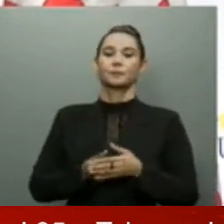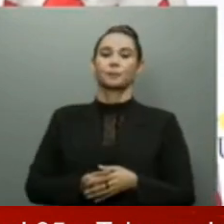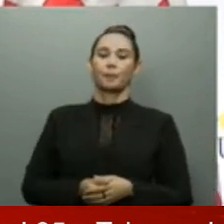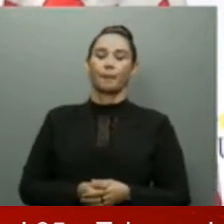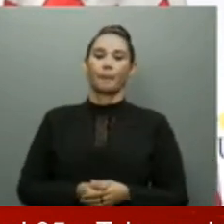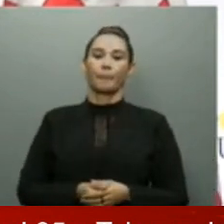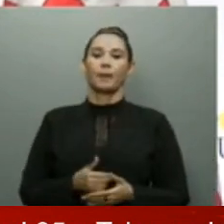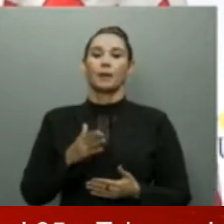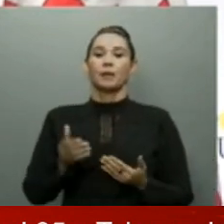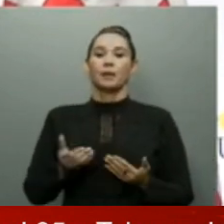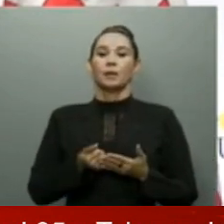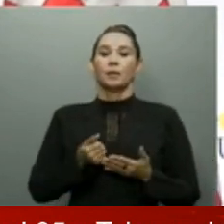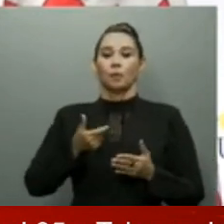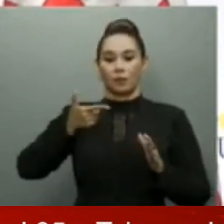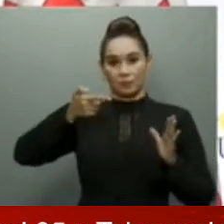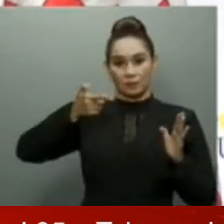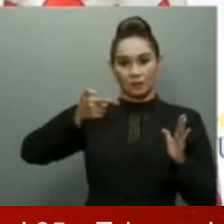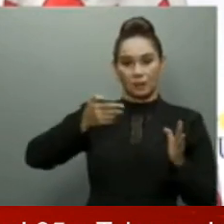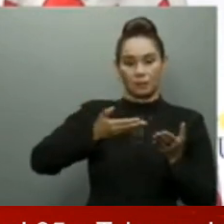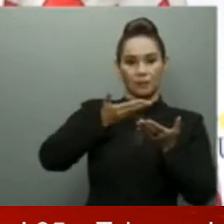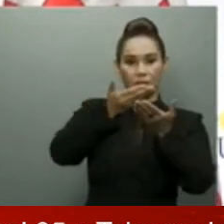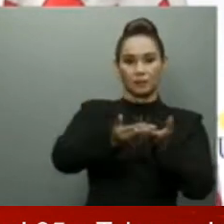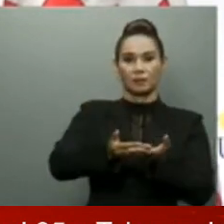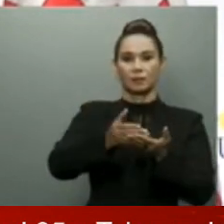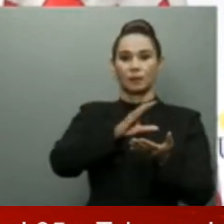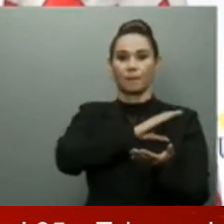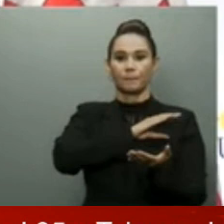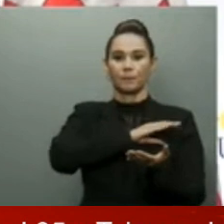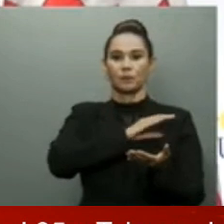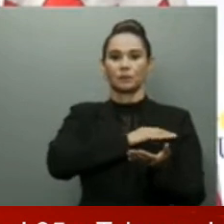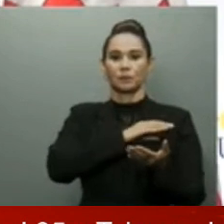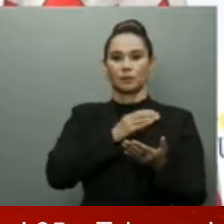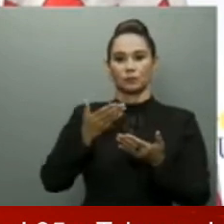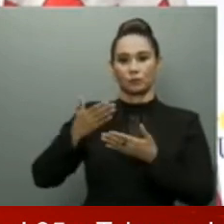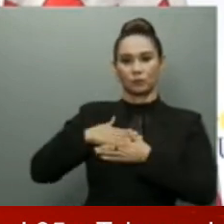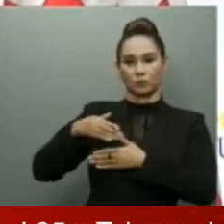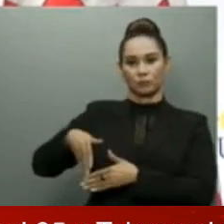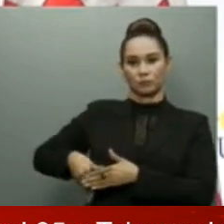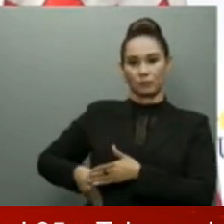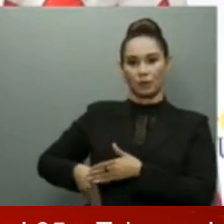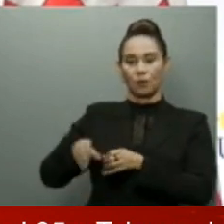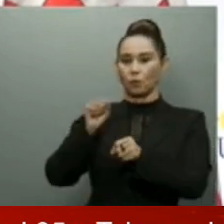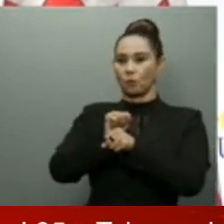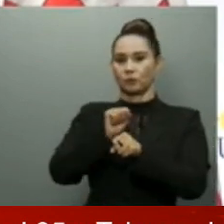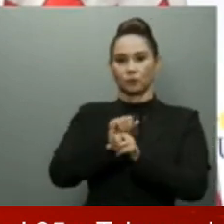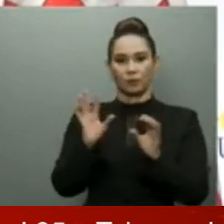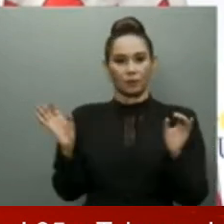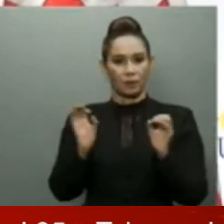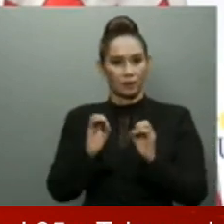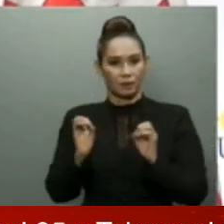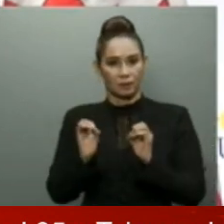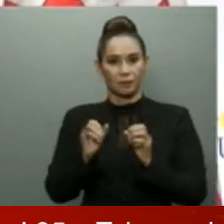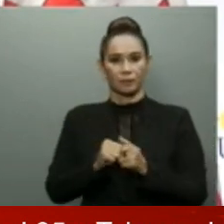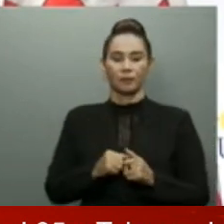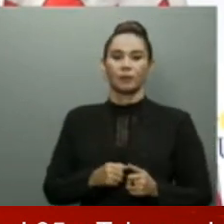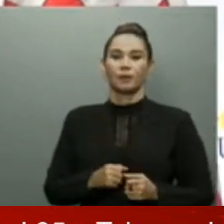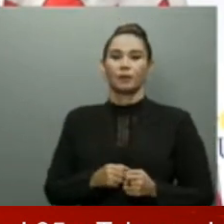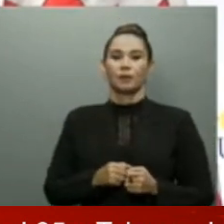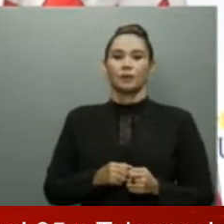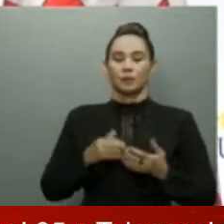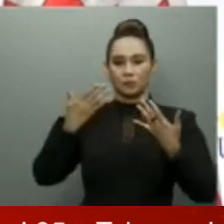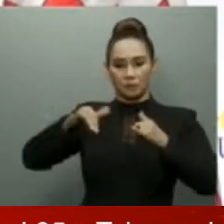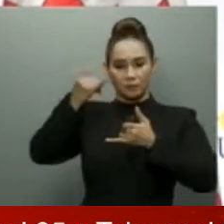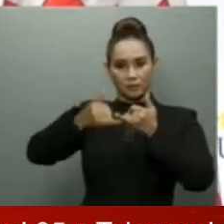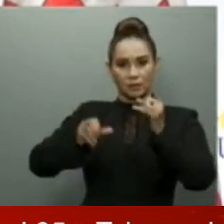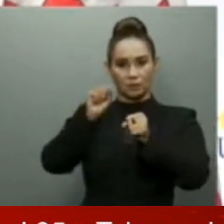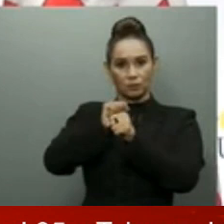asigna a un policía solo esté en su poder mientras preste una función policial a la patria y que una vez concluida la